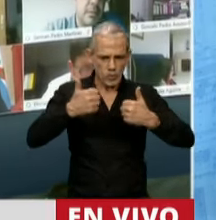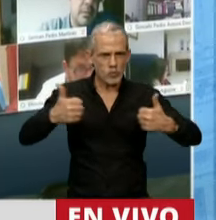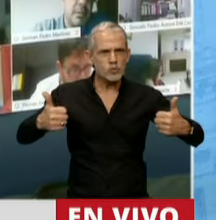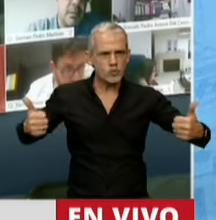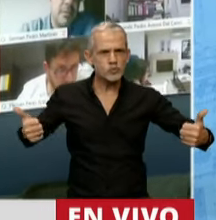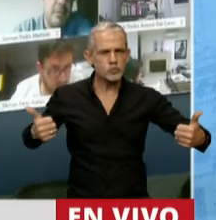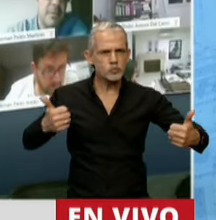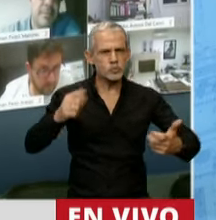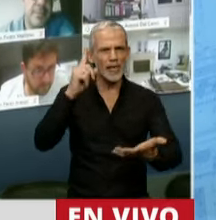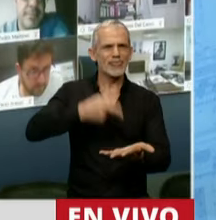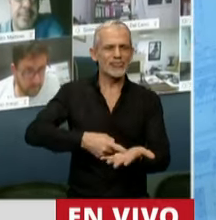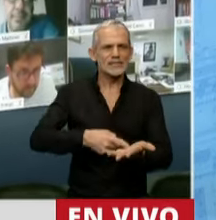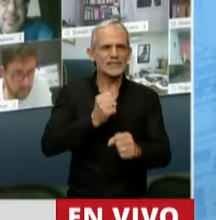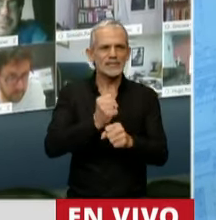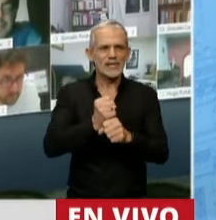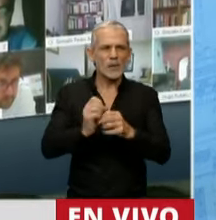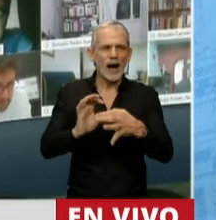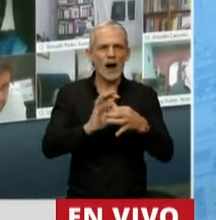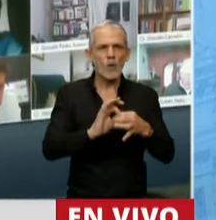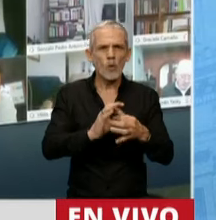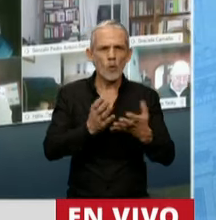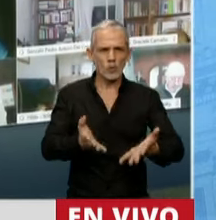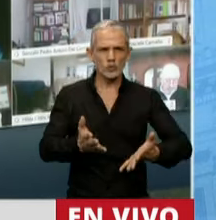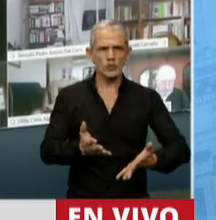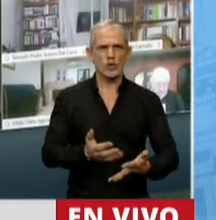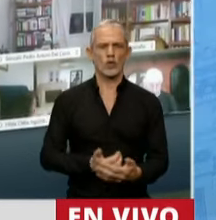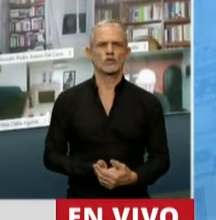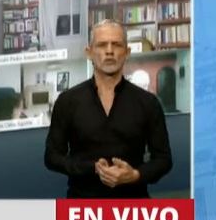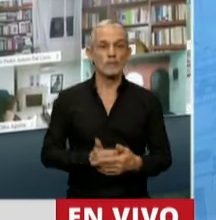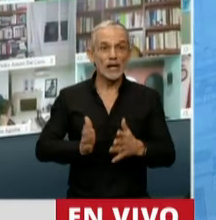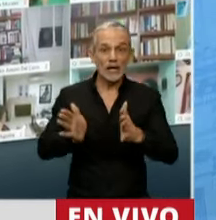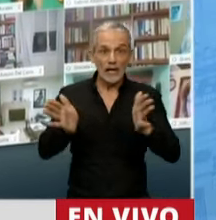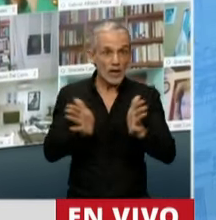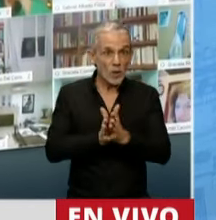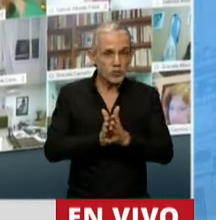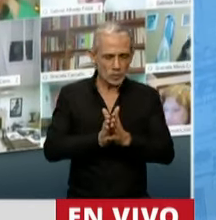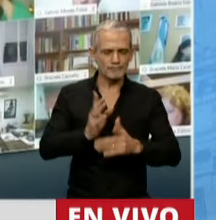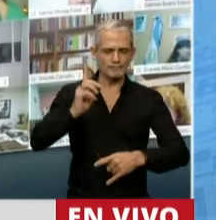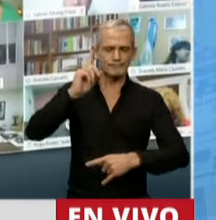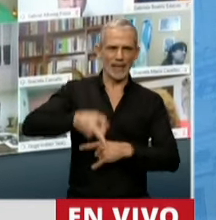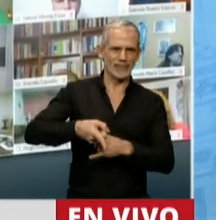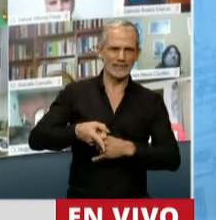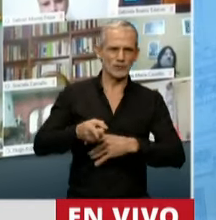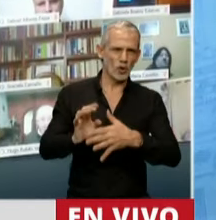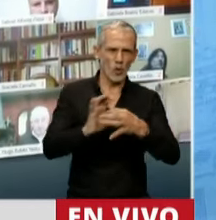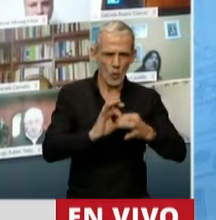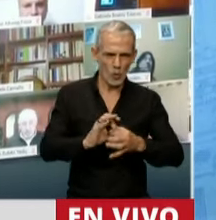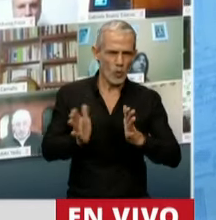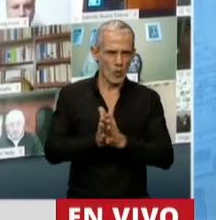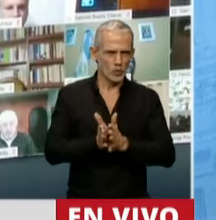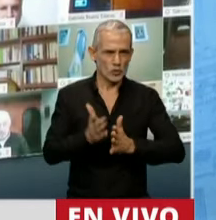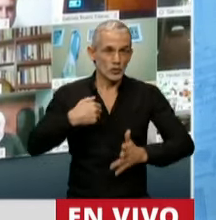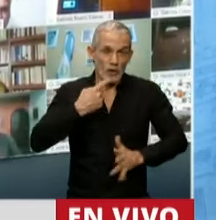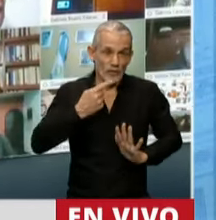deciden trabajar juntos y juntos tomar la decisión. Yo siempre